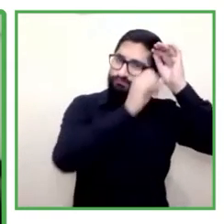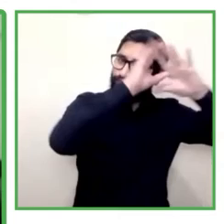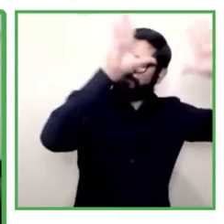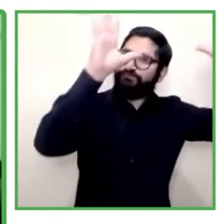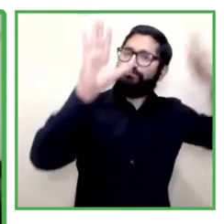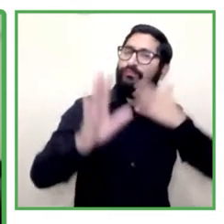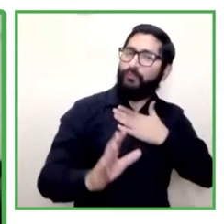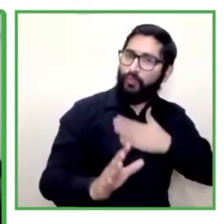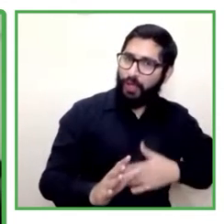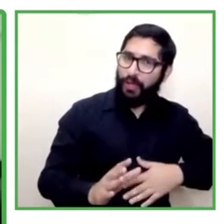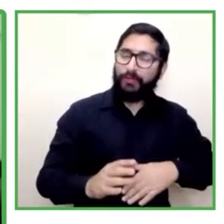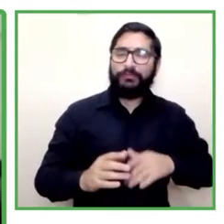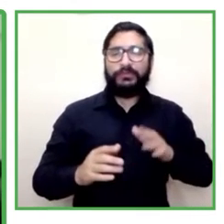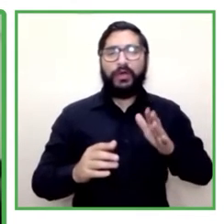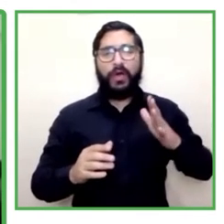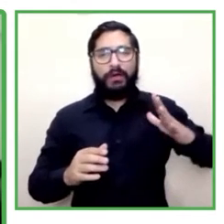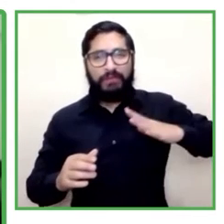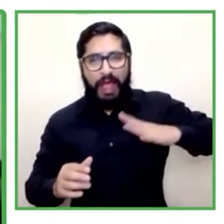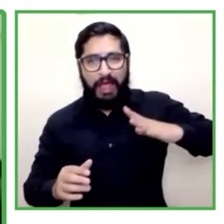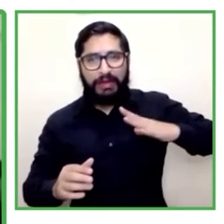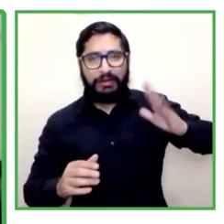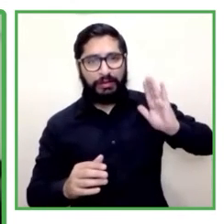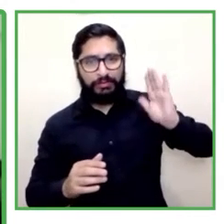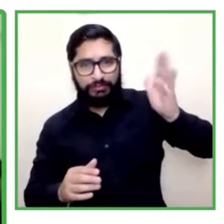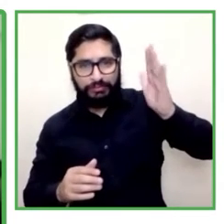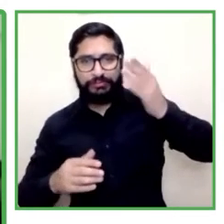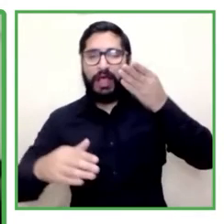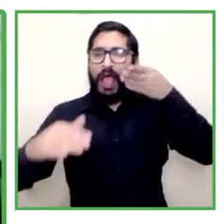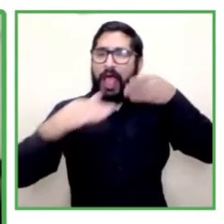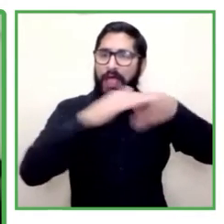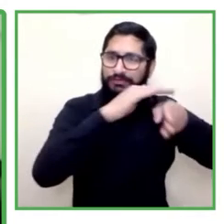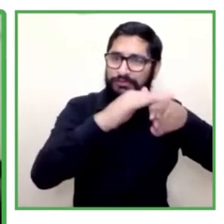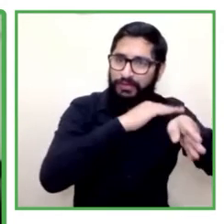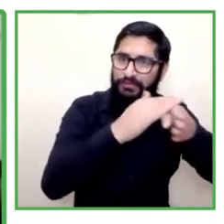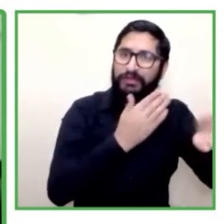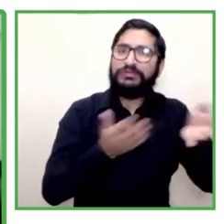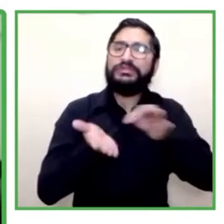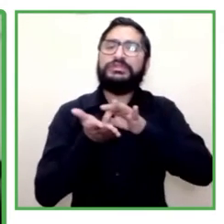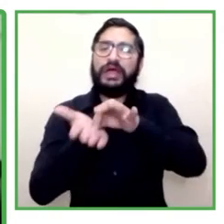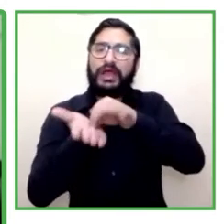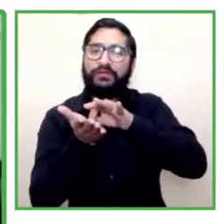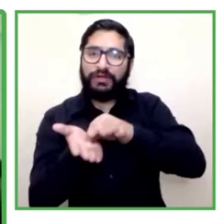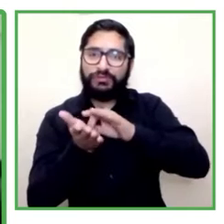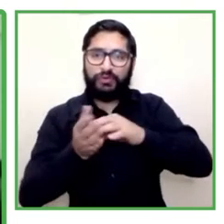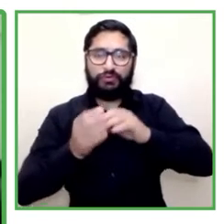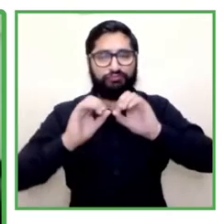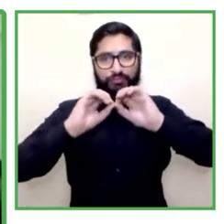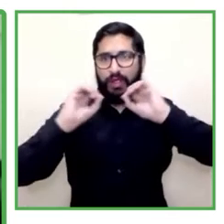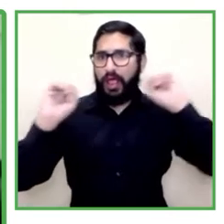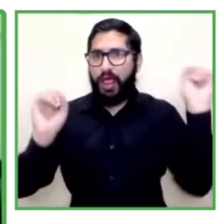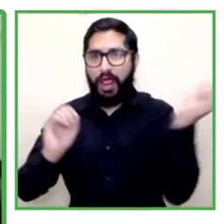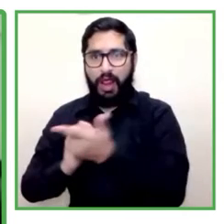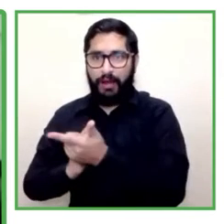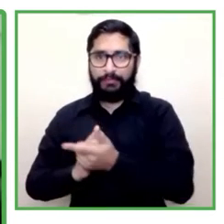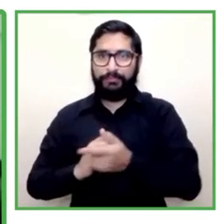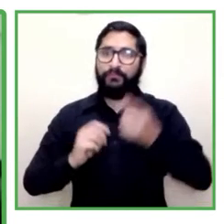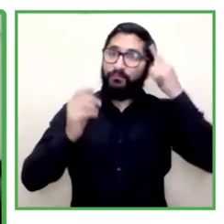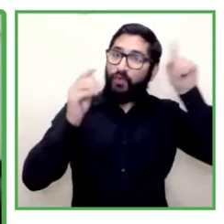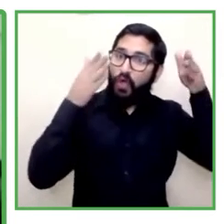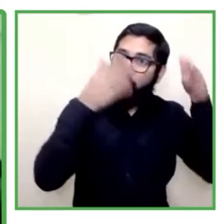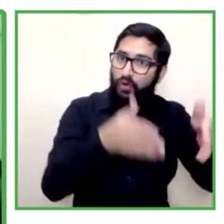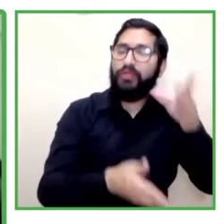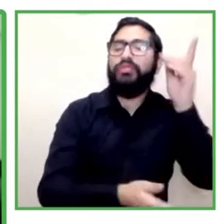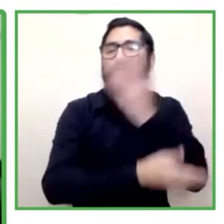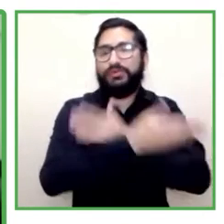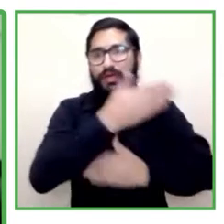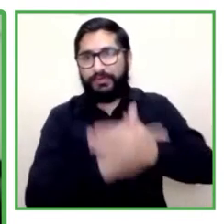acceso a los servicios sociales de las personas con discapacidad desde el enfoque de derechos, que supera las desigualdades para que nadie caiga en la